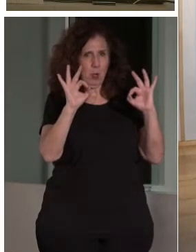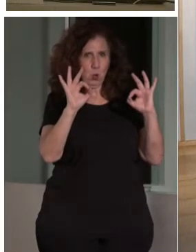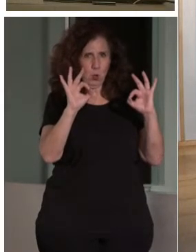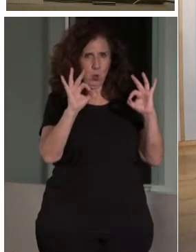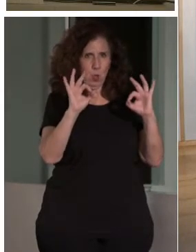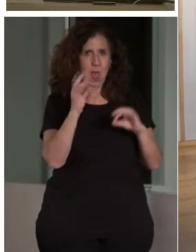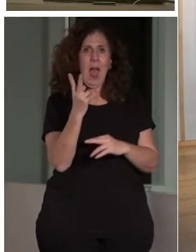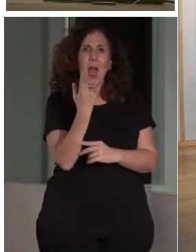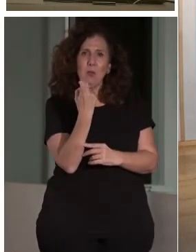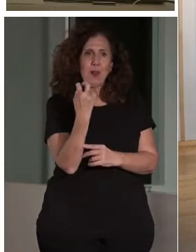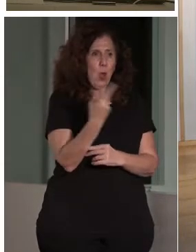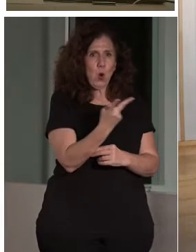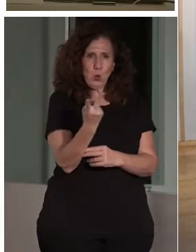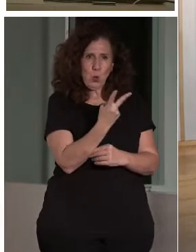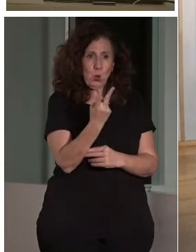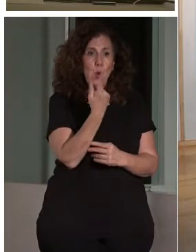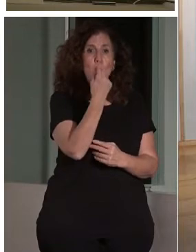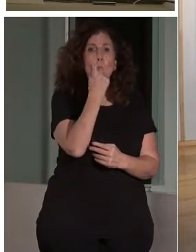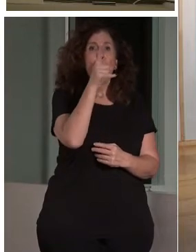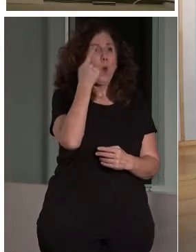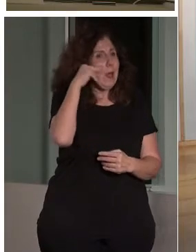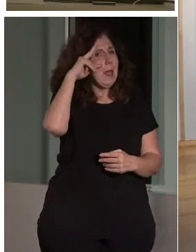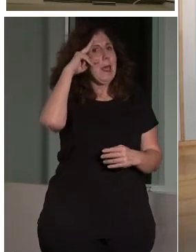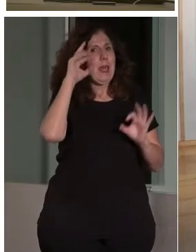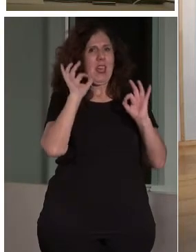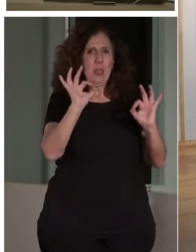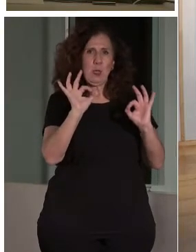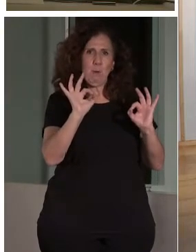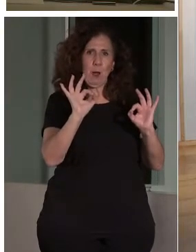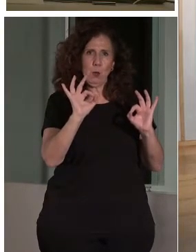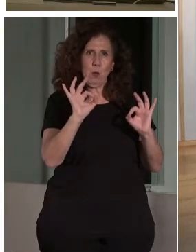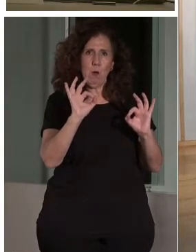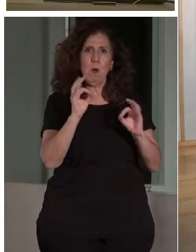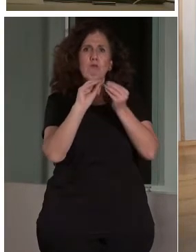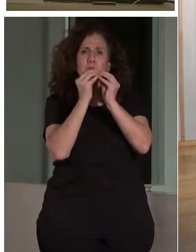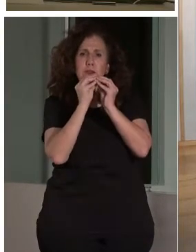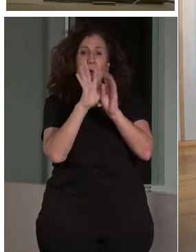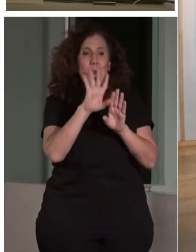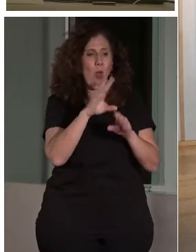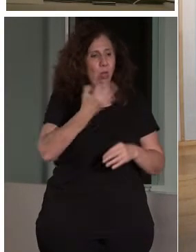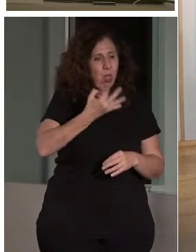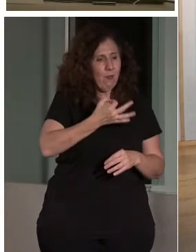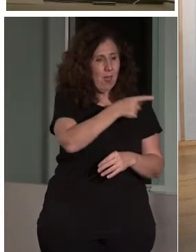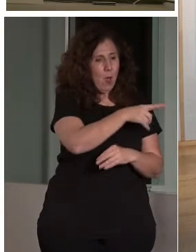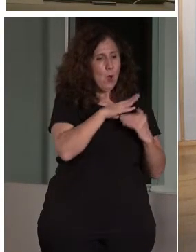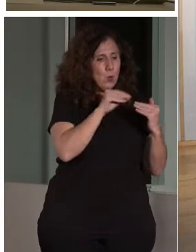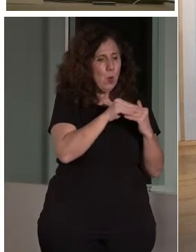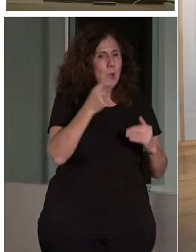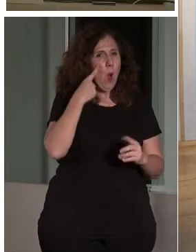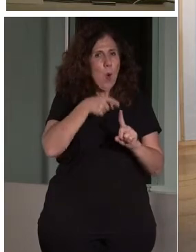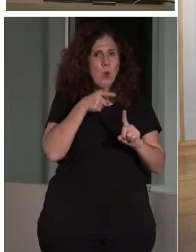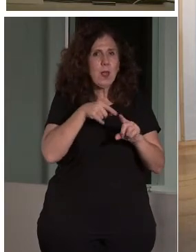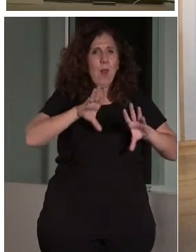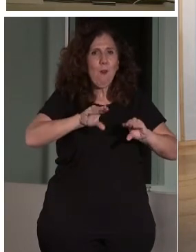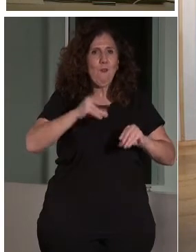podemos pensar que si los expertos diseñamos algo, ya vale. Porque necesitamos que los usuarios lo validen, lo usen, porque ahí es donde vamos a ver los errores.